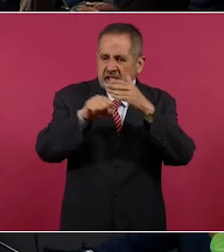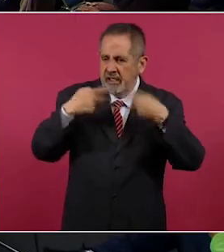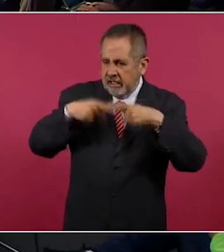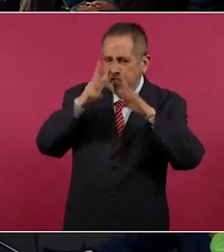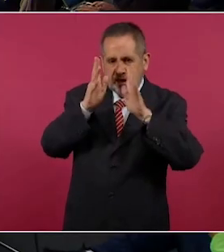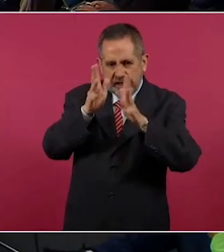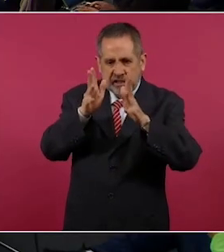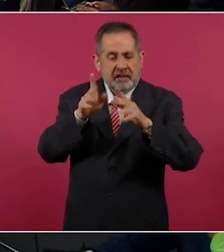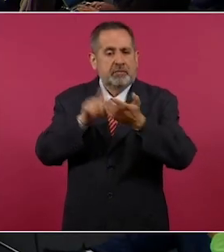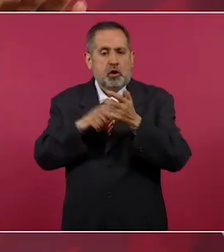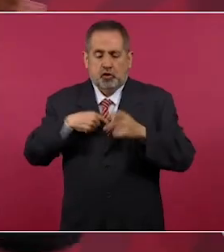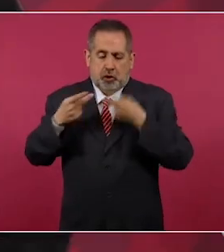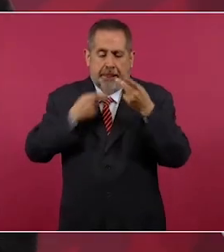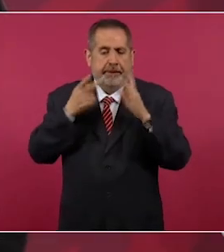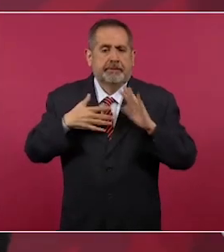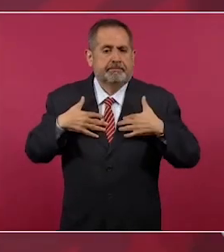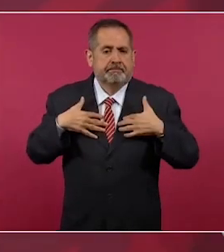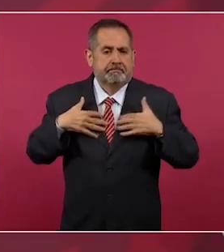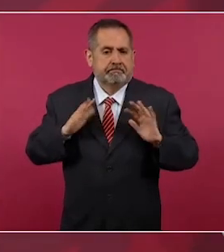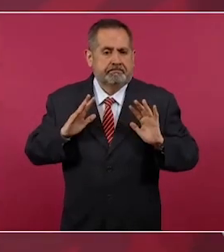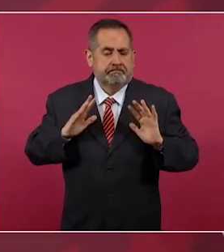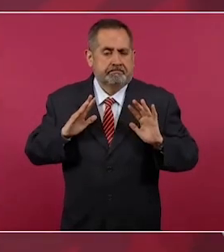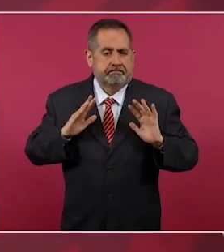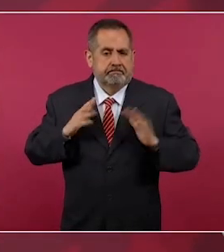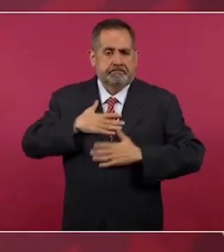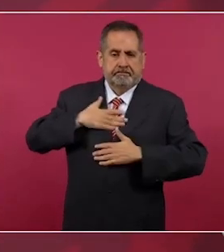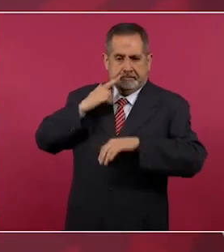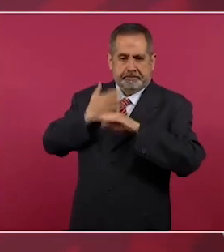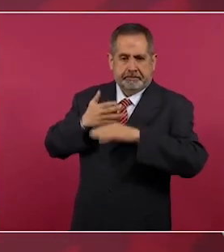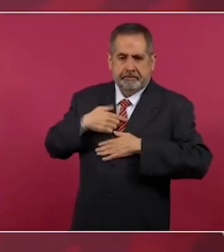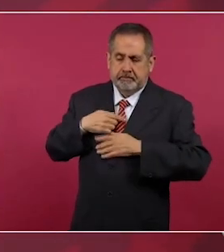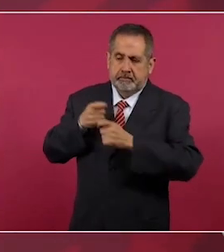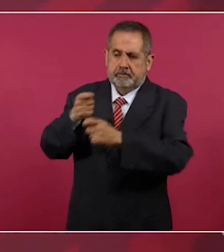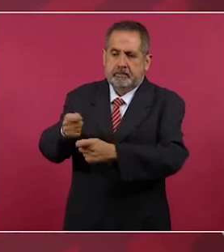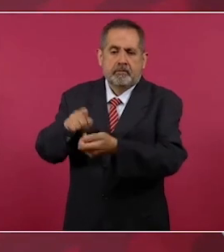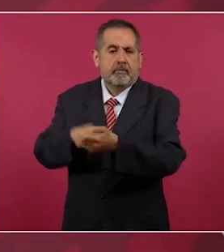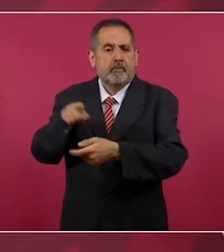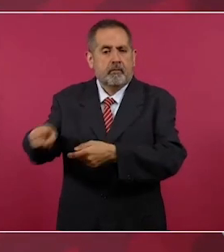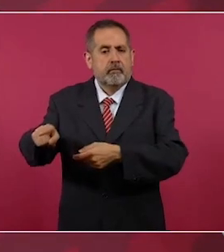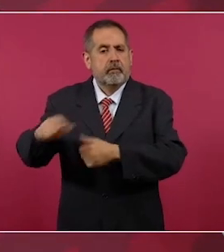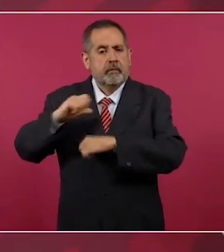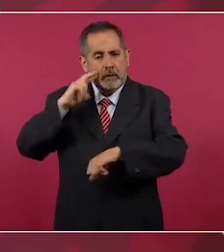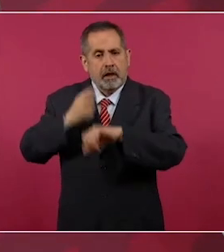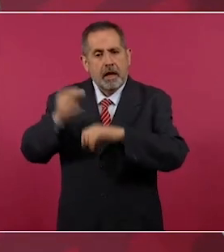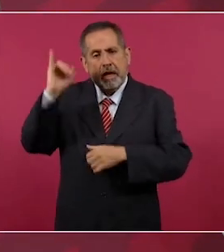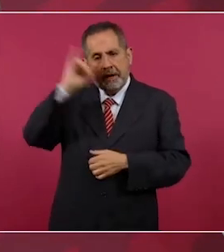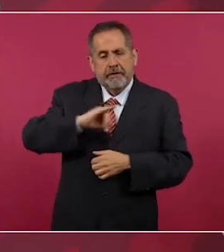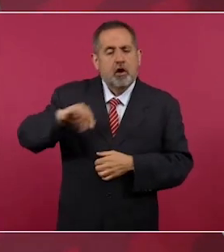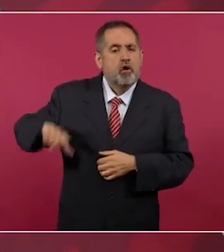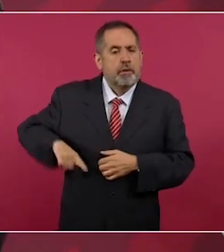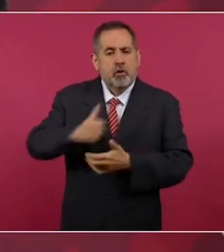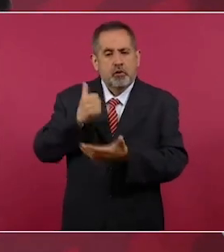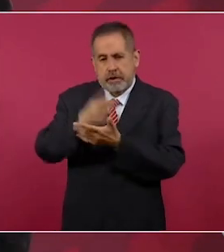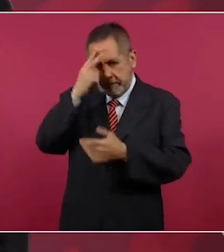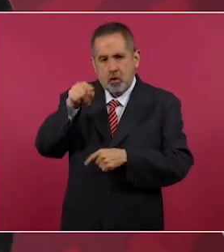pero ya no quiero yo hablar más del caso, porque corresponde al gobierno de la